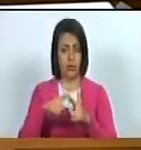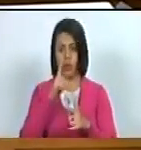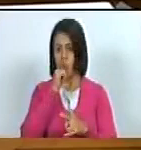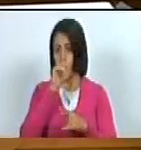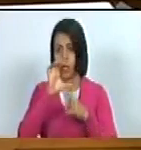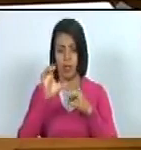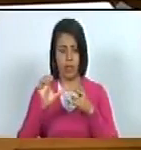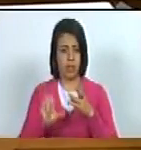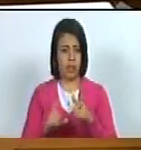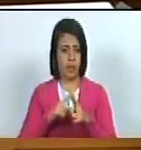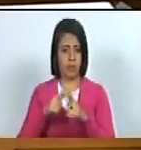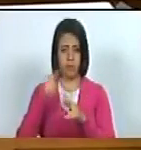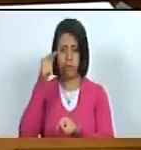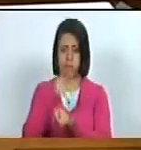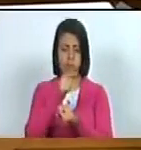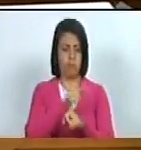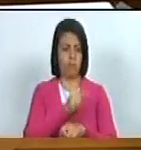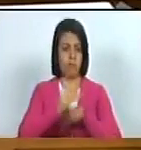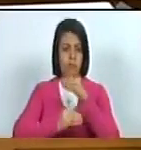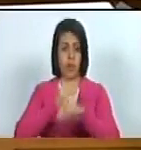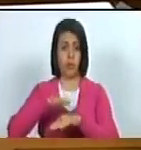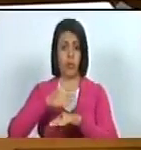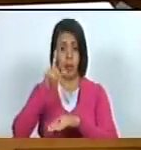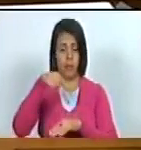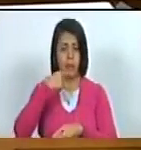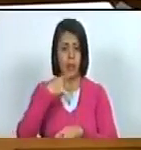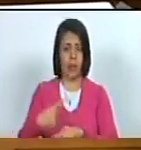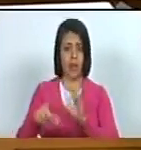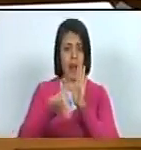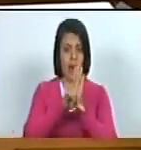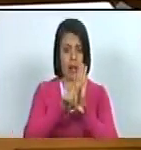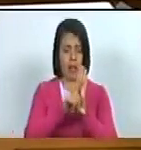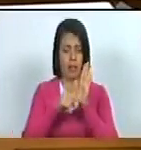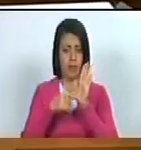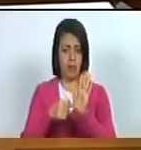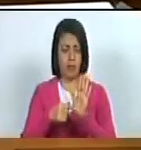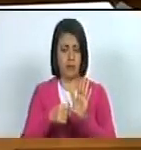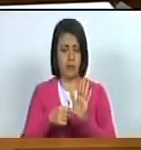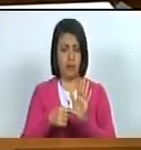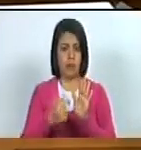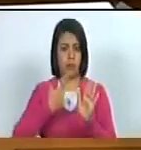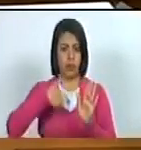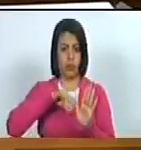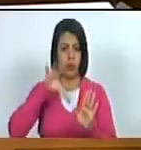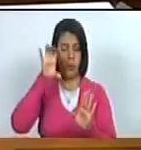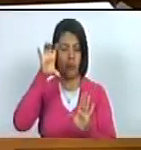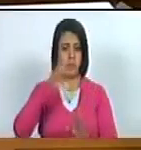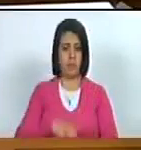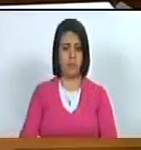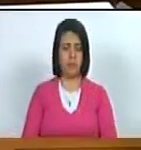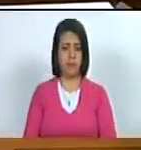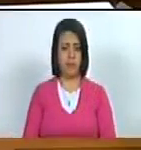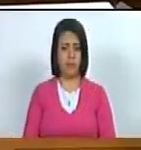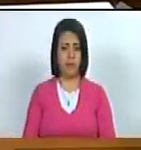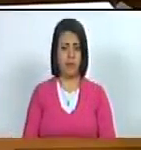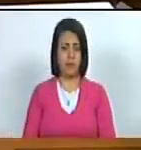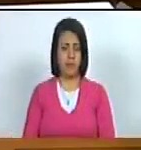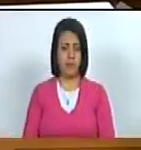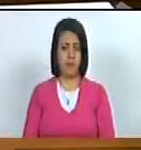carácter punitivo pero remite por supuesto a las leyes de nuestro país que